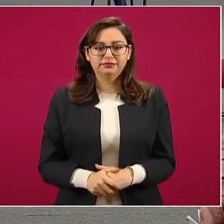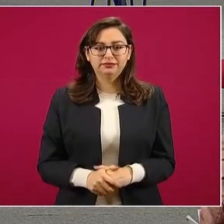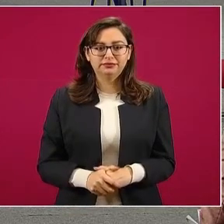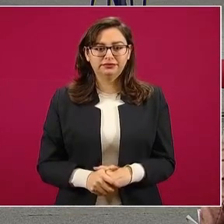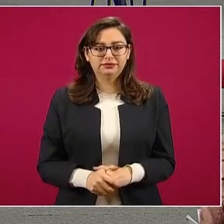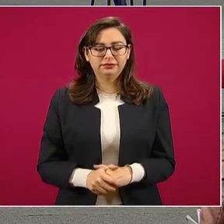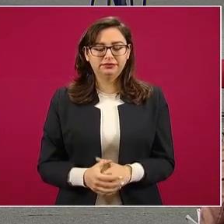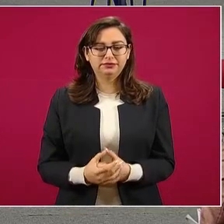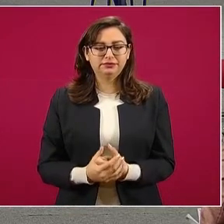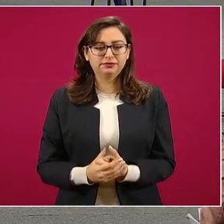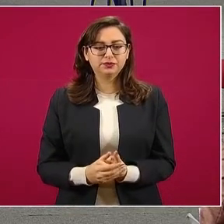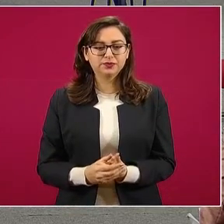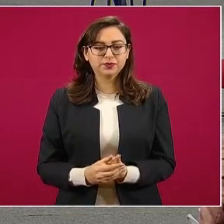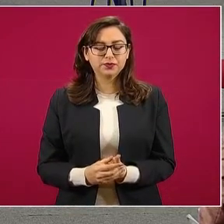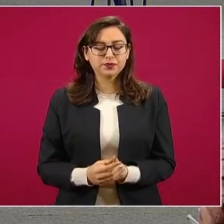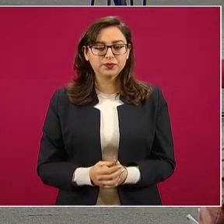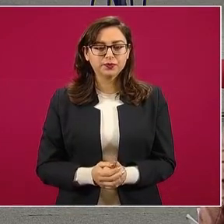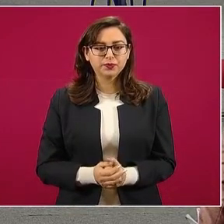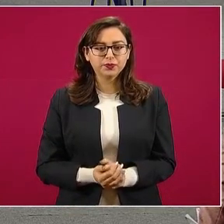Veinte.